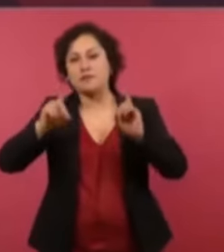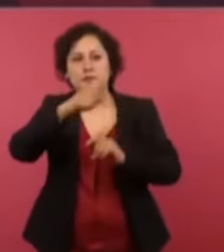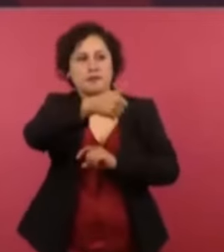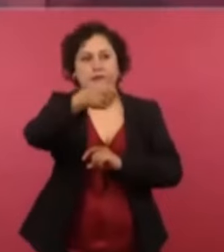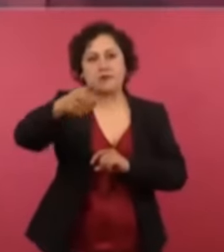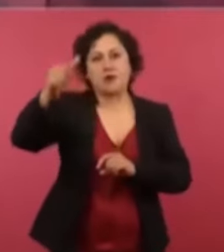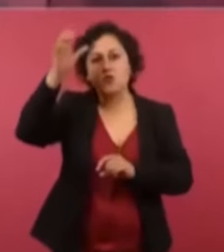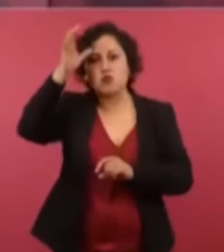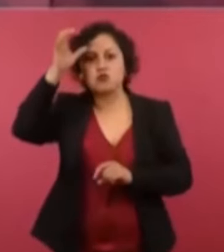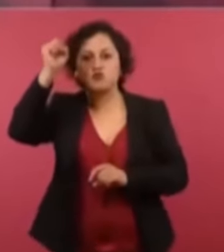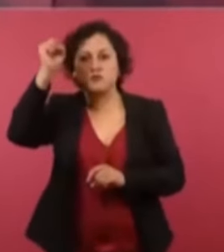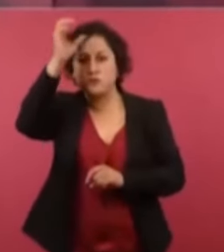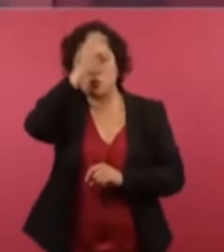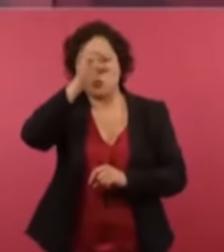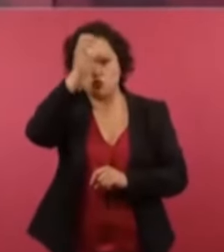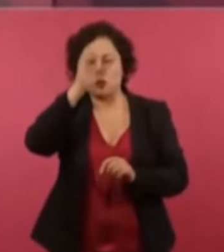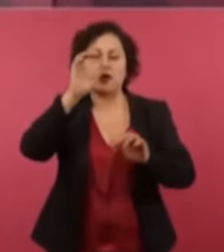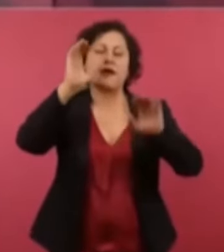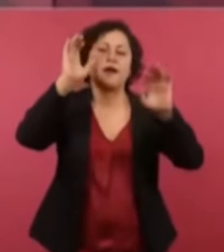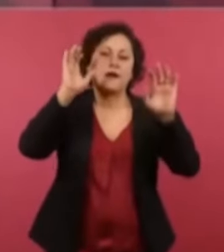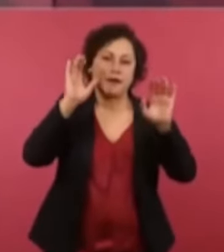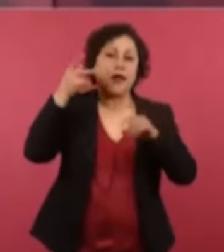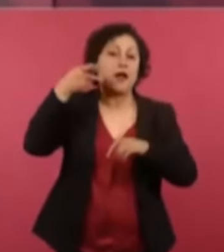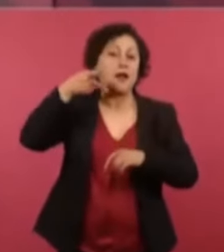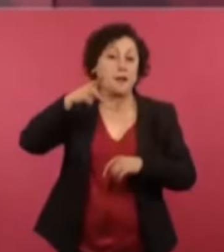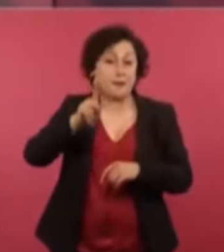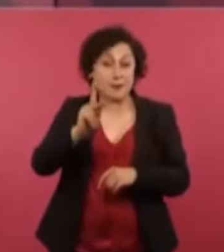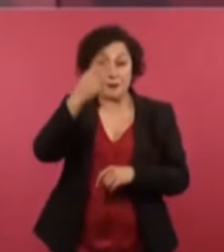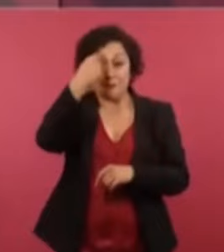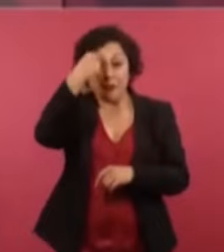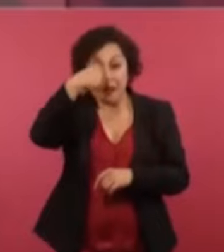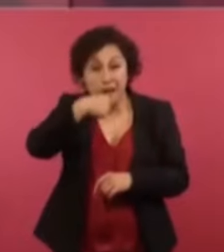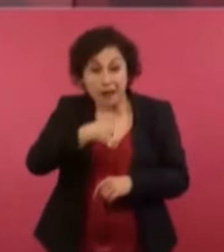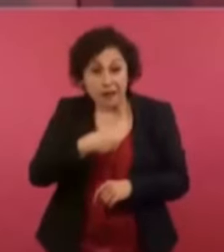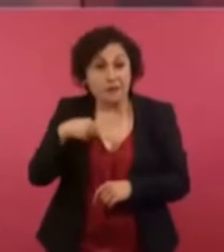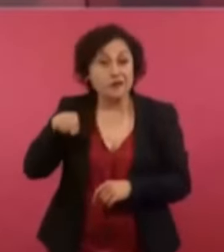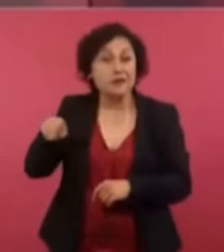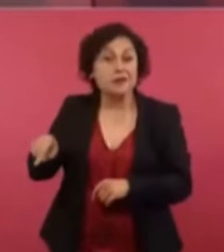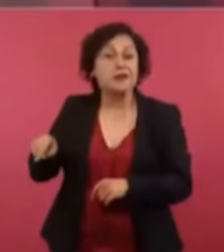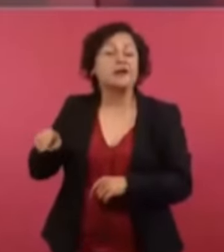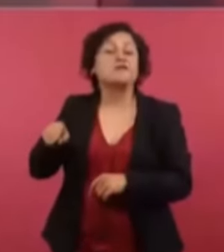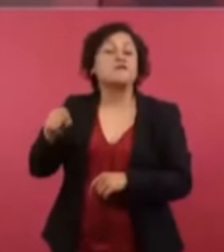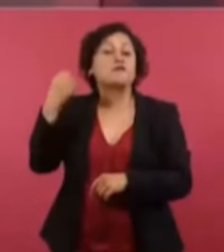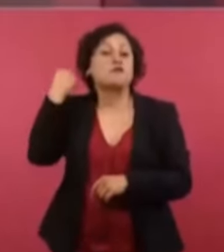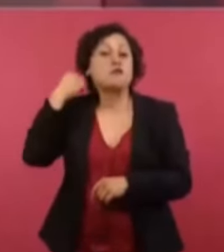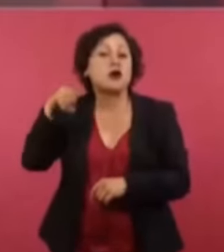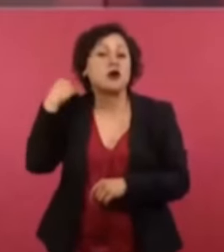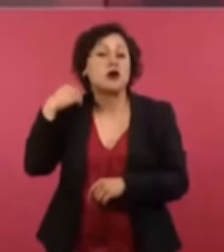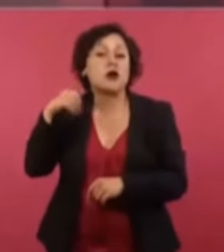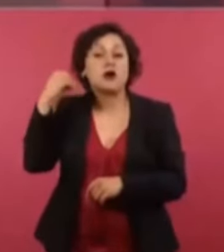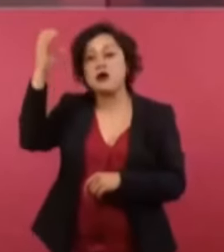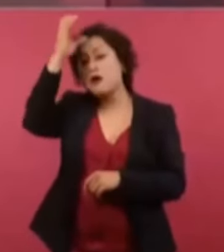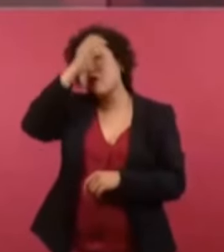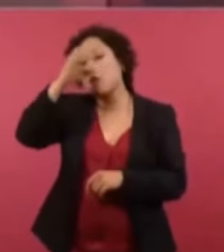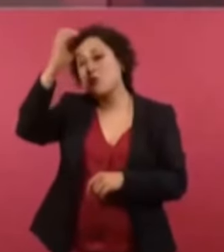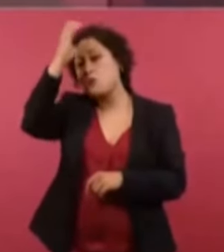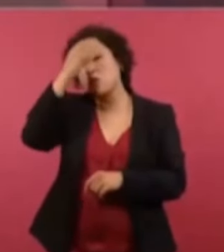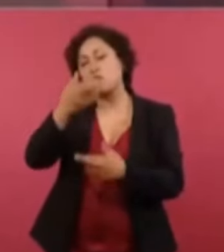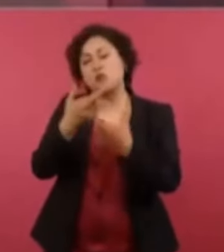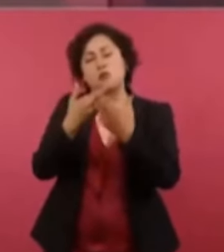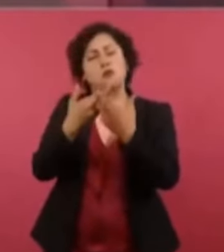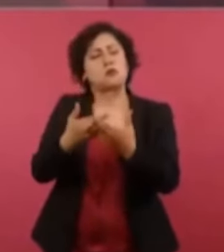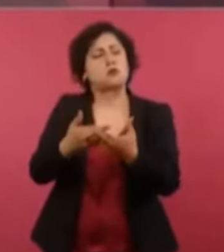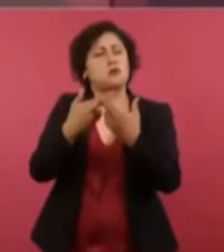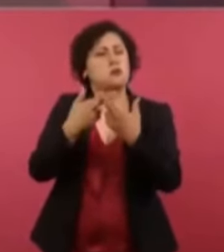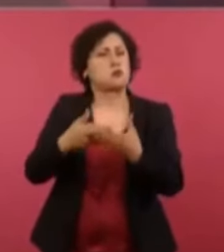pero sin duda es de los pueblos con más cultura en el mundo. Hay cosas en Oaxaca